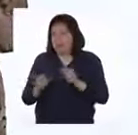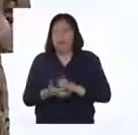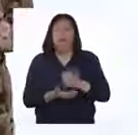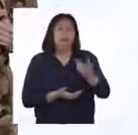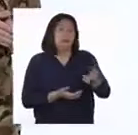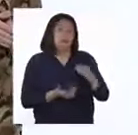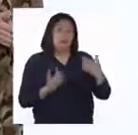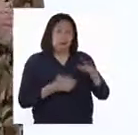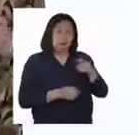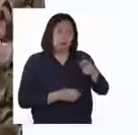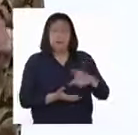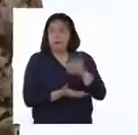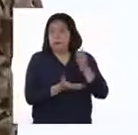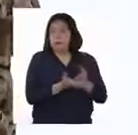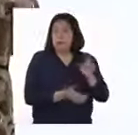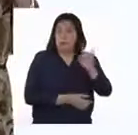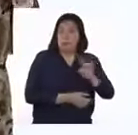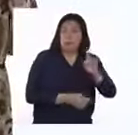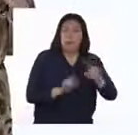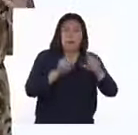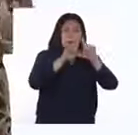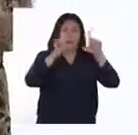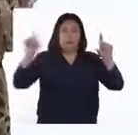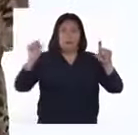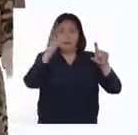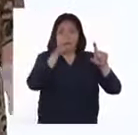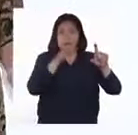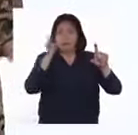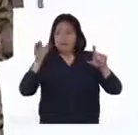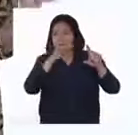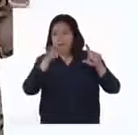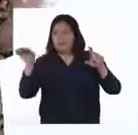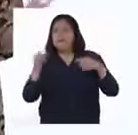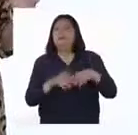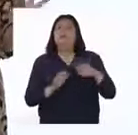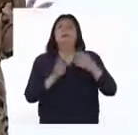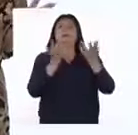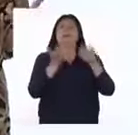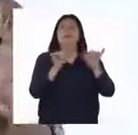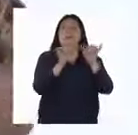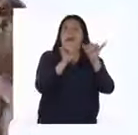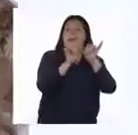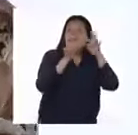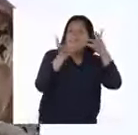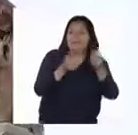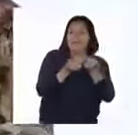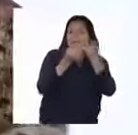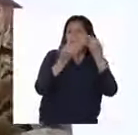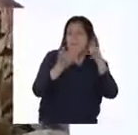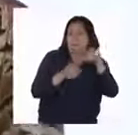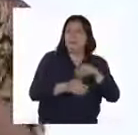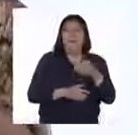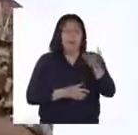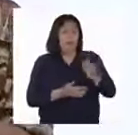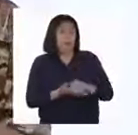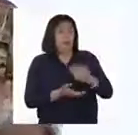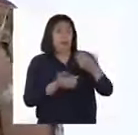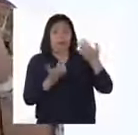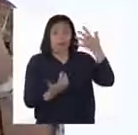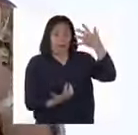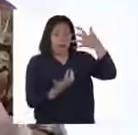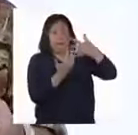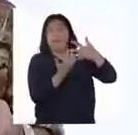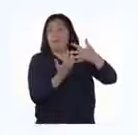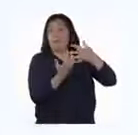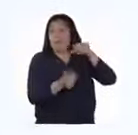resolver este tipo de problemas usando tablas para organizar y analizar los valores de las magnitudes. En este caso, magnitudes directamente